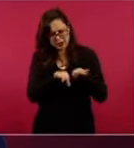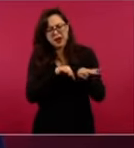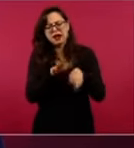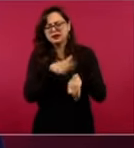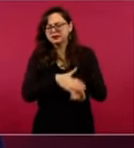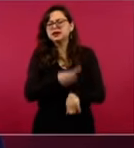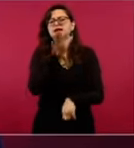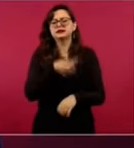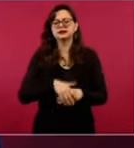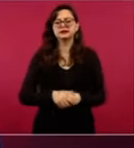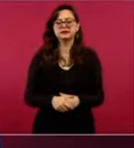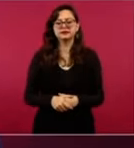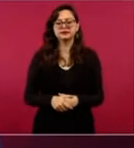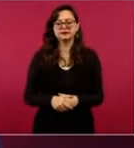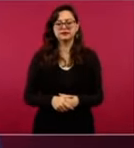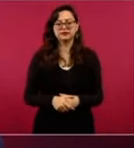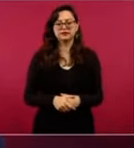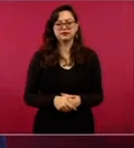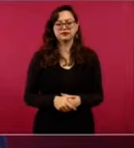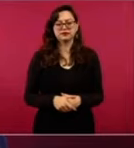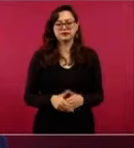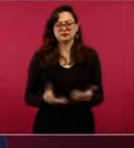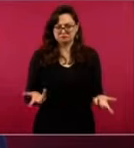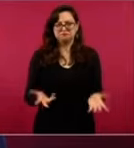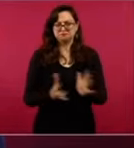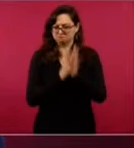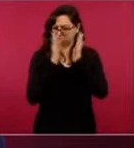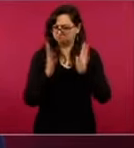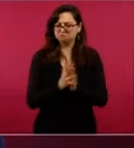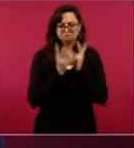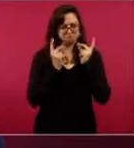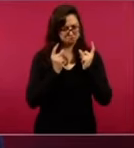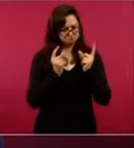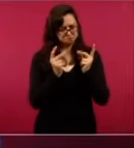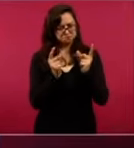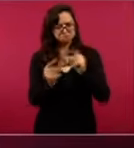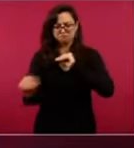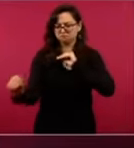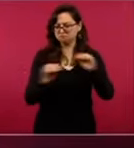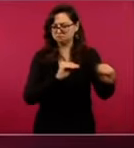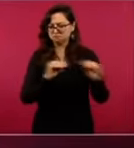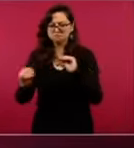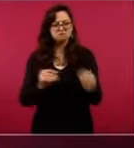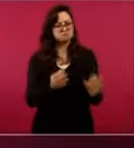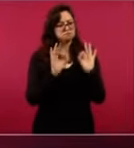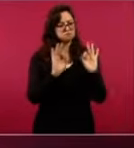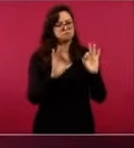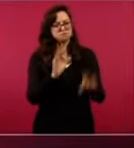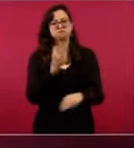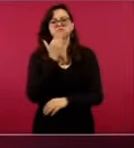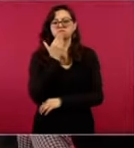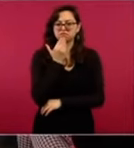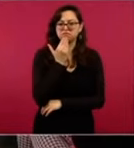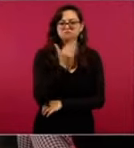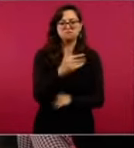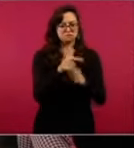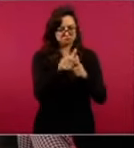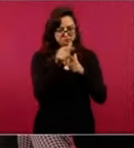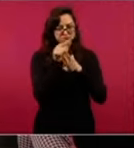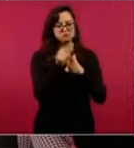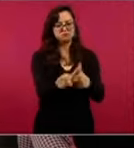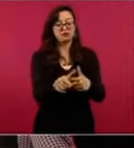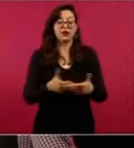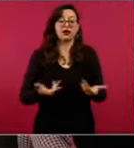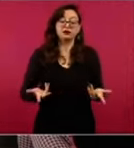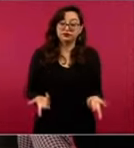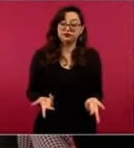que no dejen de participar, de movilizarse, aunque esto exige de